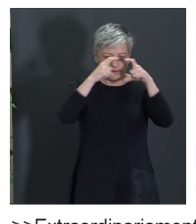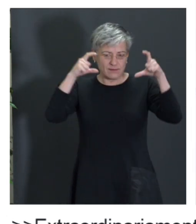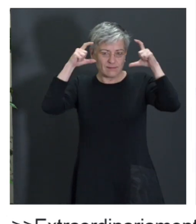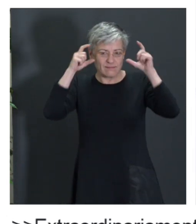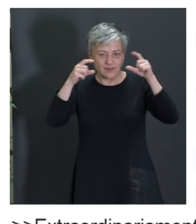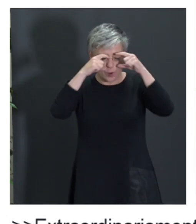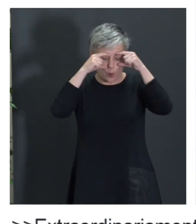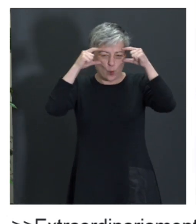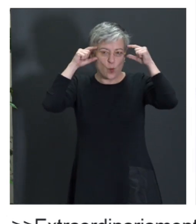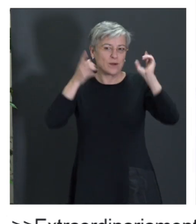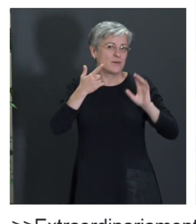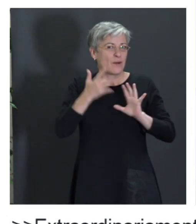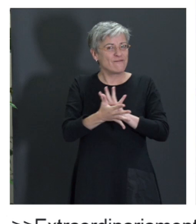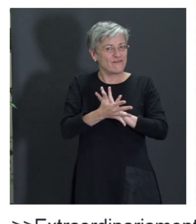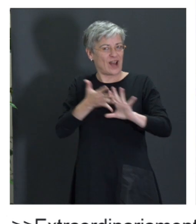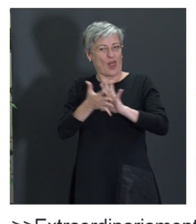como de velocidad.